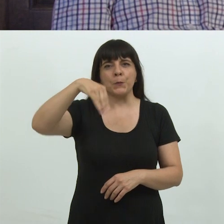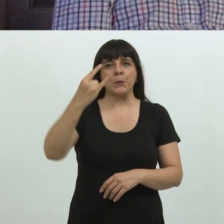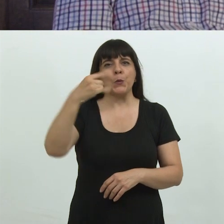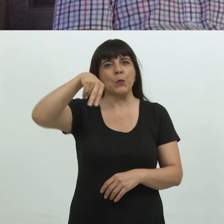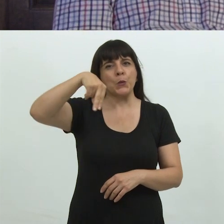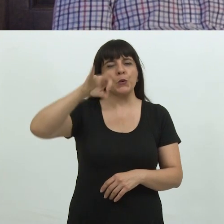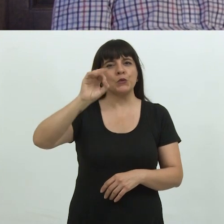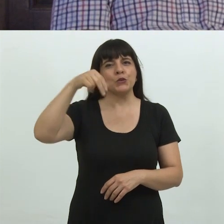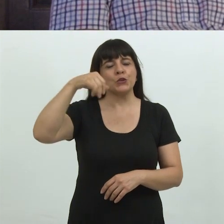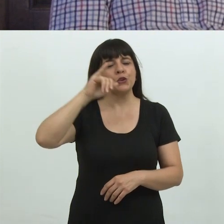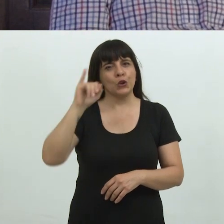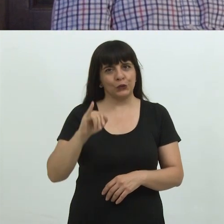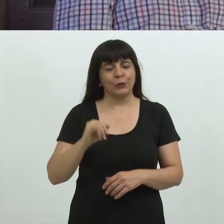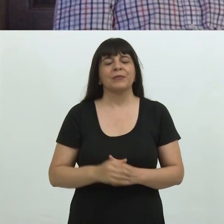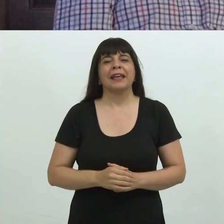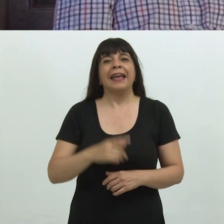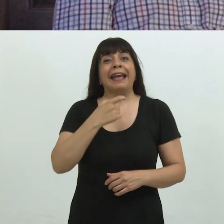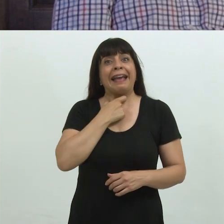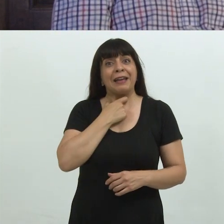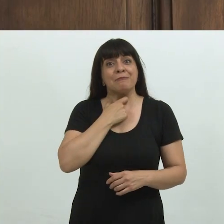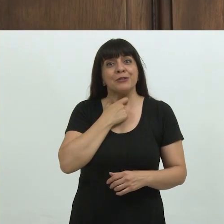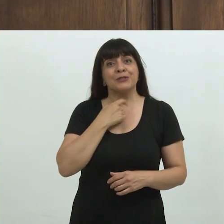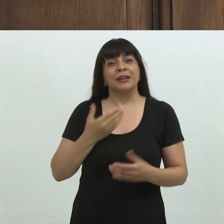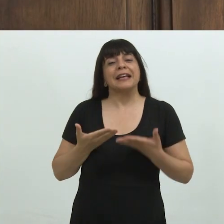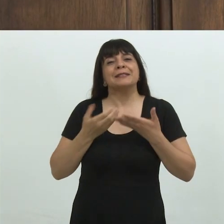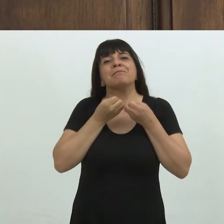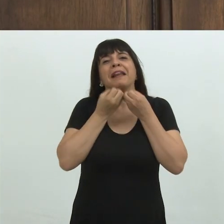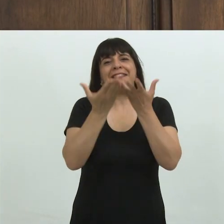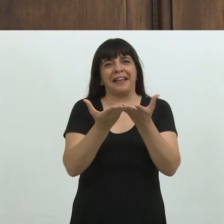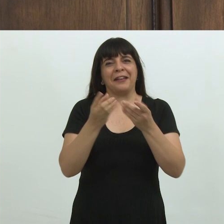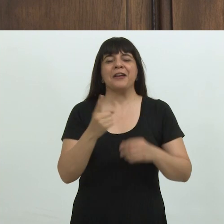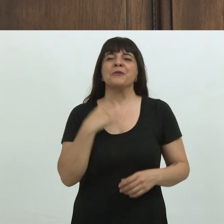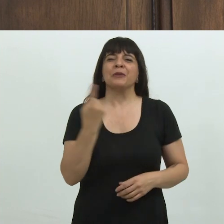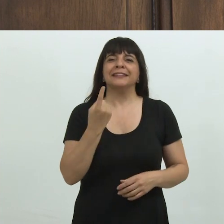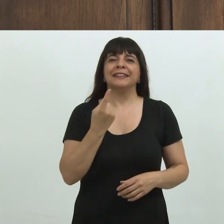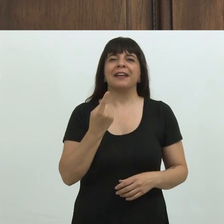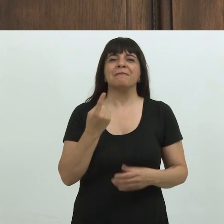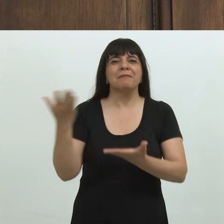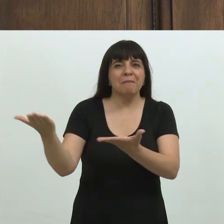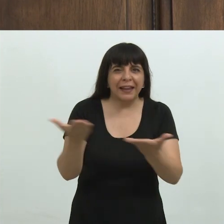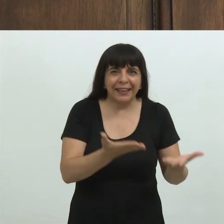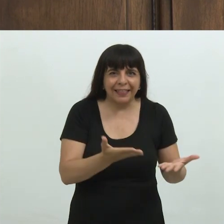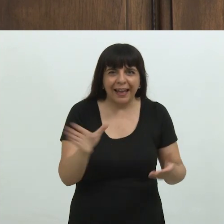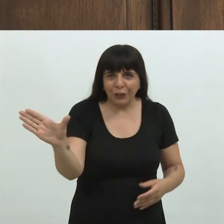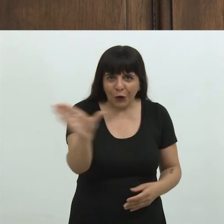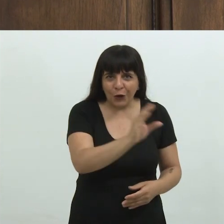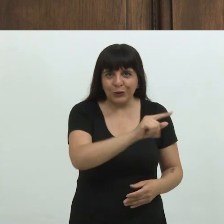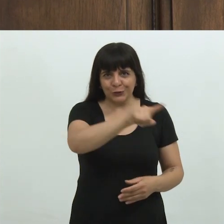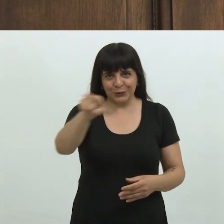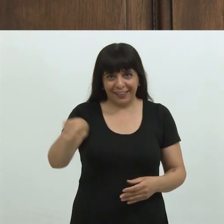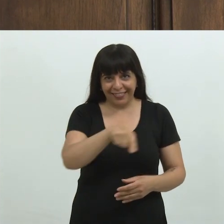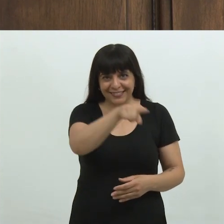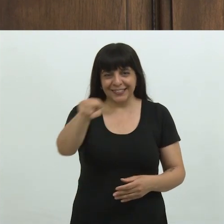queremos en esta oportunidad expresar nuestra bienvenida y la alegría del recibimiento a los y las nuevas